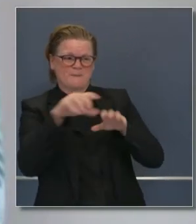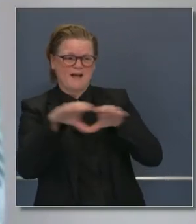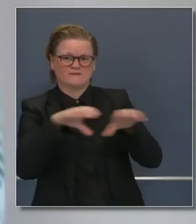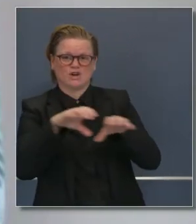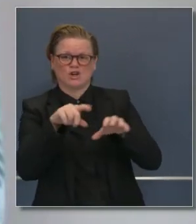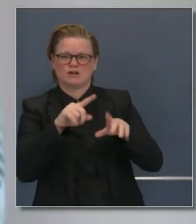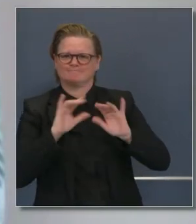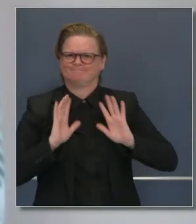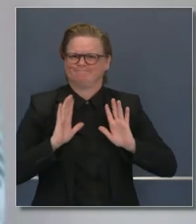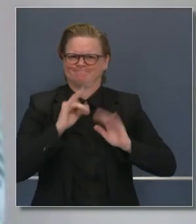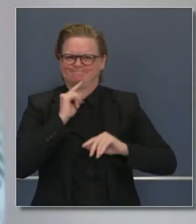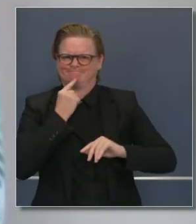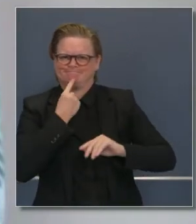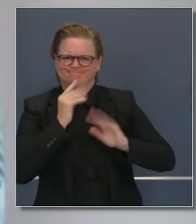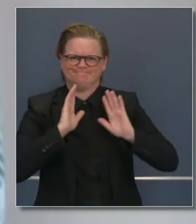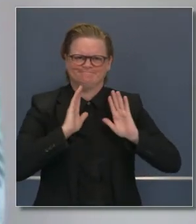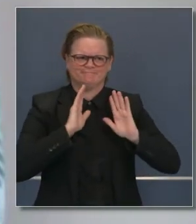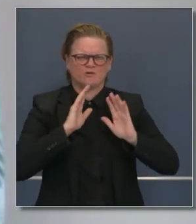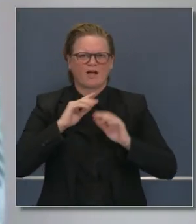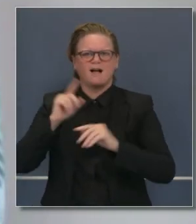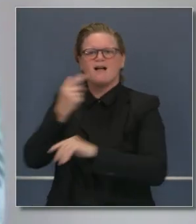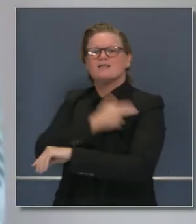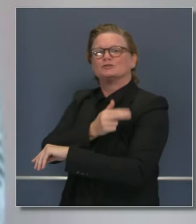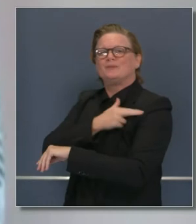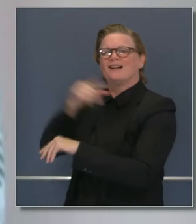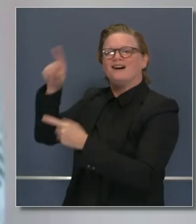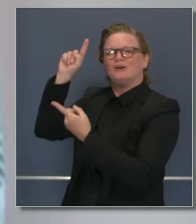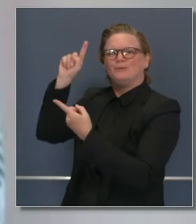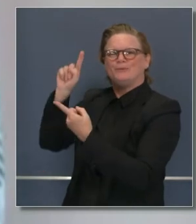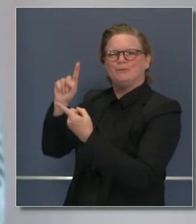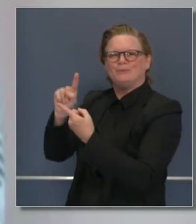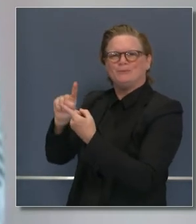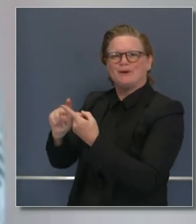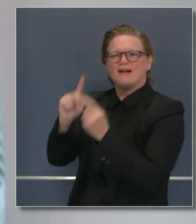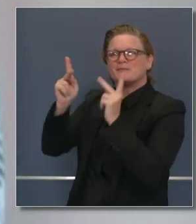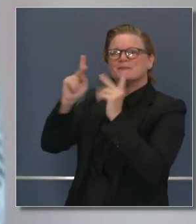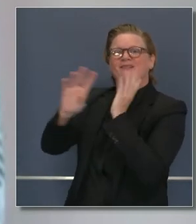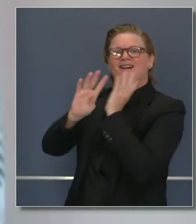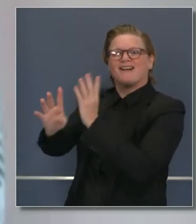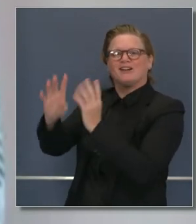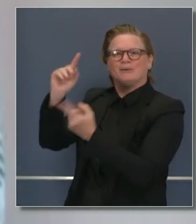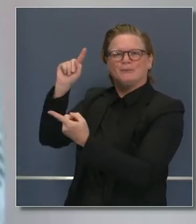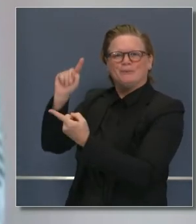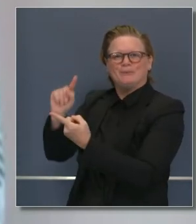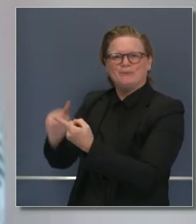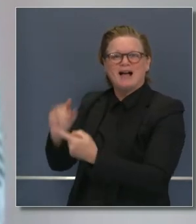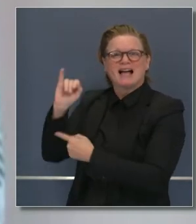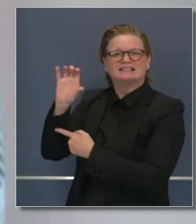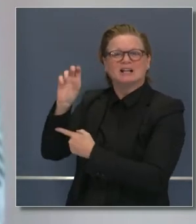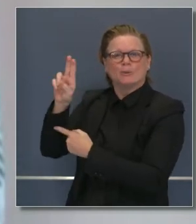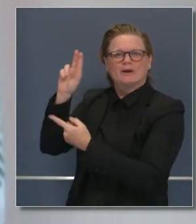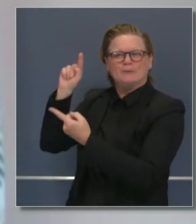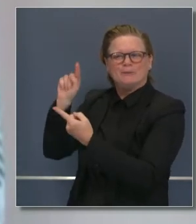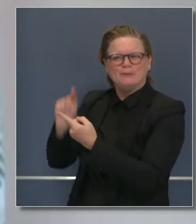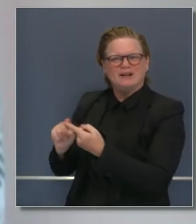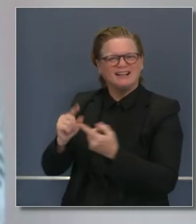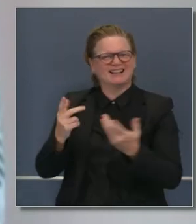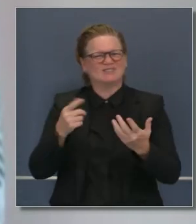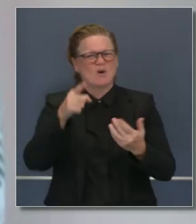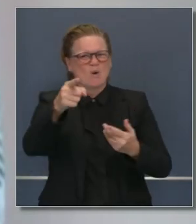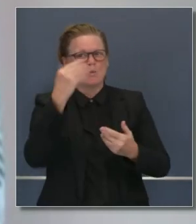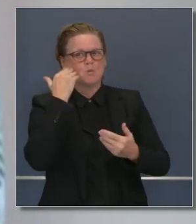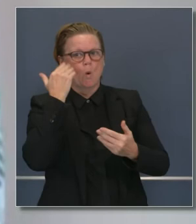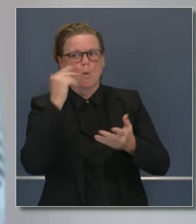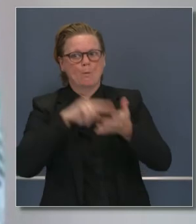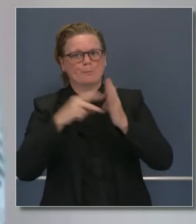dado lo que hemos visto en los próximos meses y con la esperanza de la nueva vacuna, creo que California lo puede hacer. Pero realmente estamos en